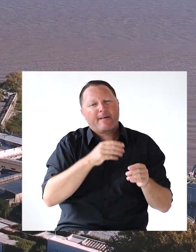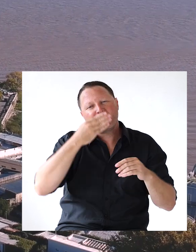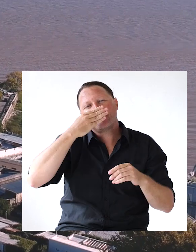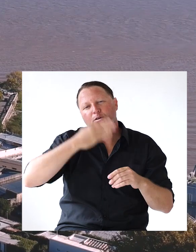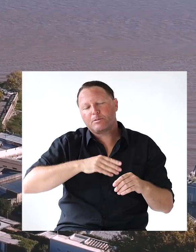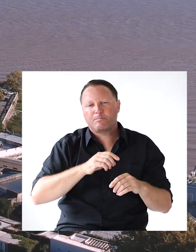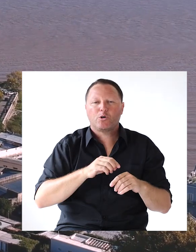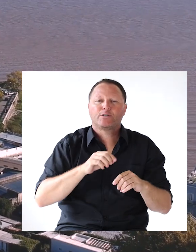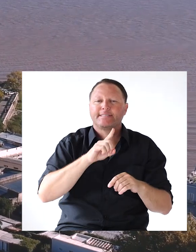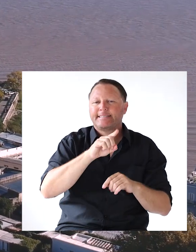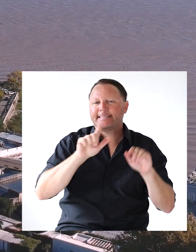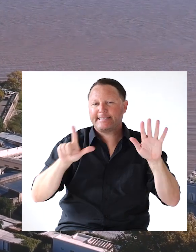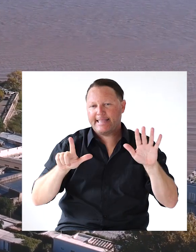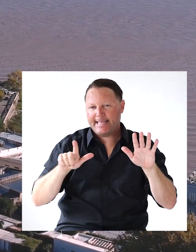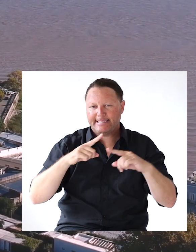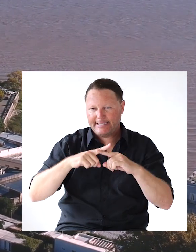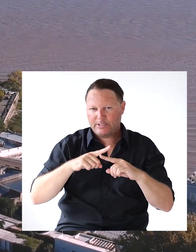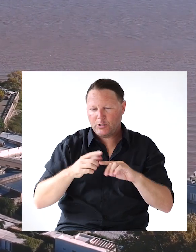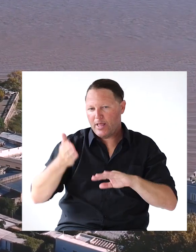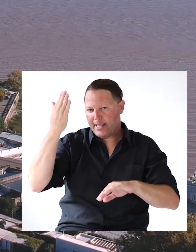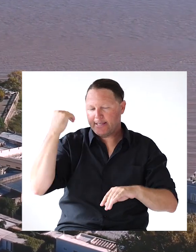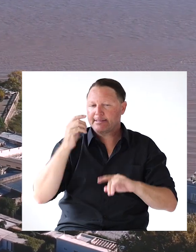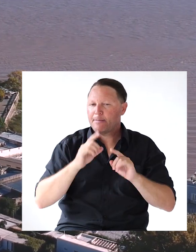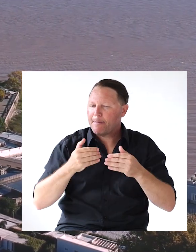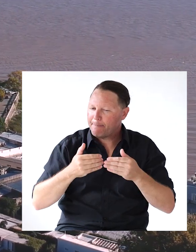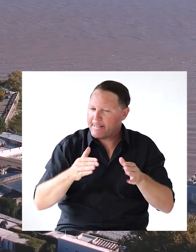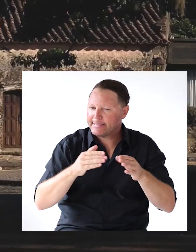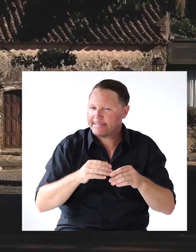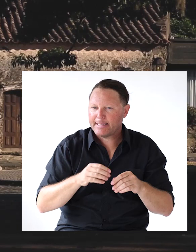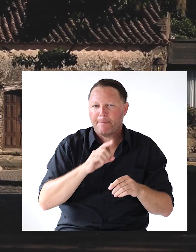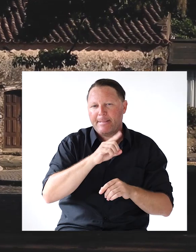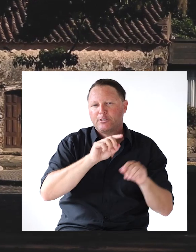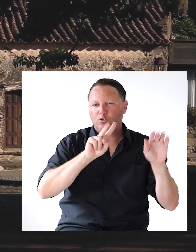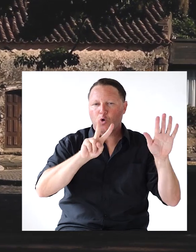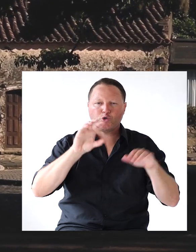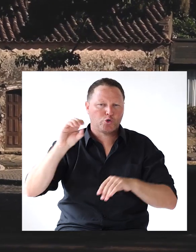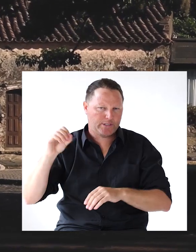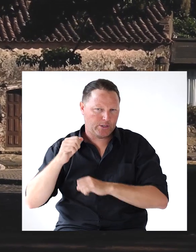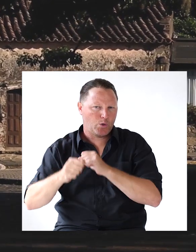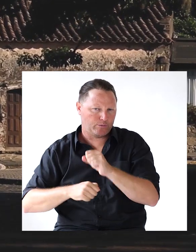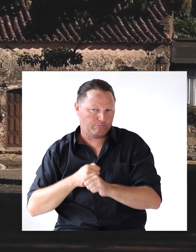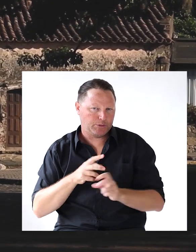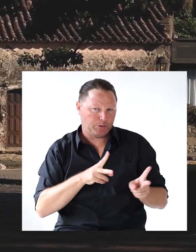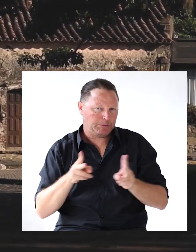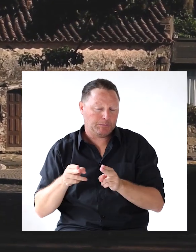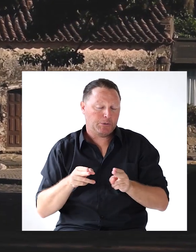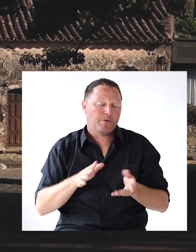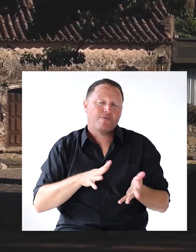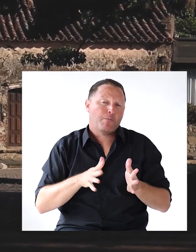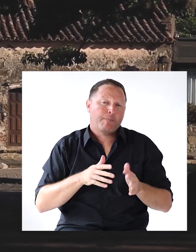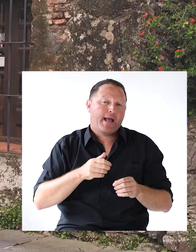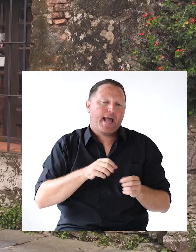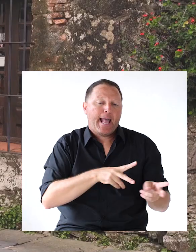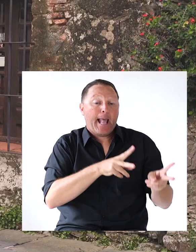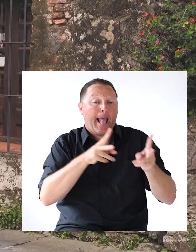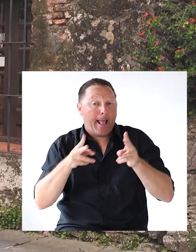XVII Y Digamos Inicio Del 1800 Esa es como La temporalidad